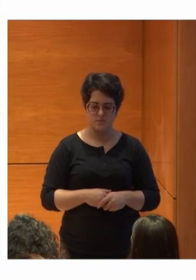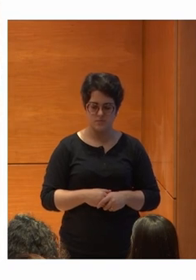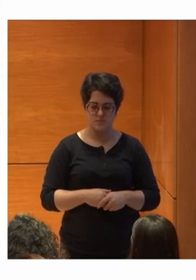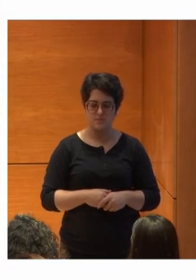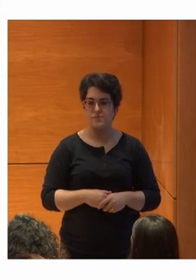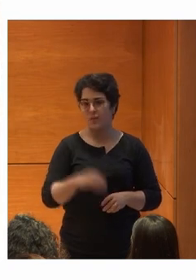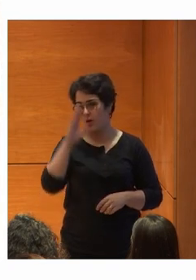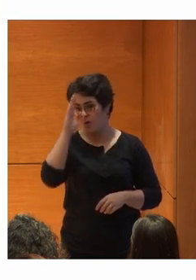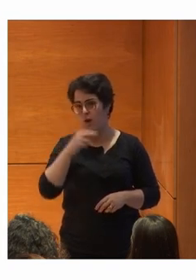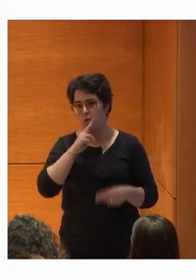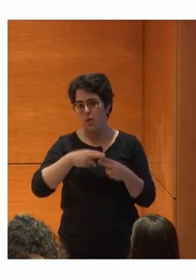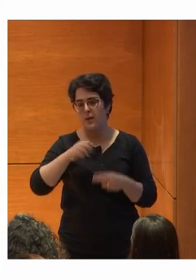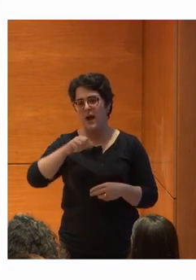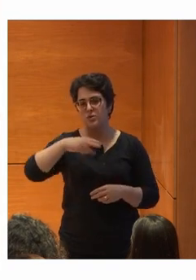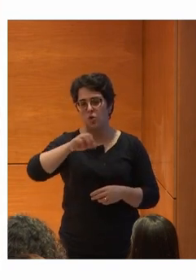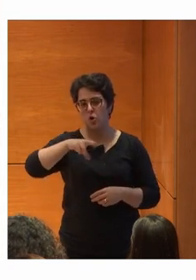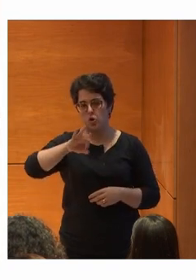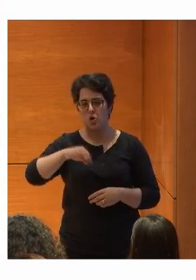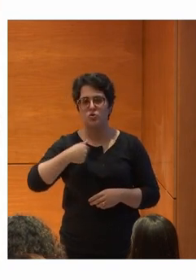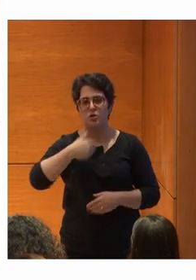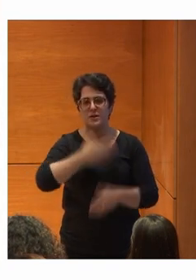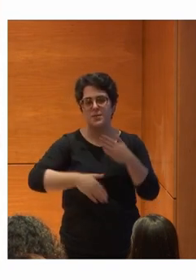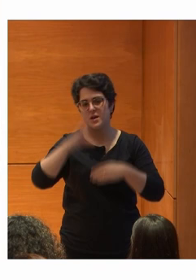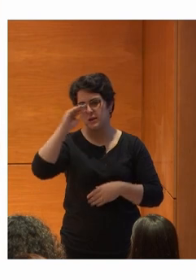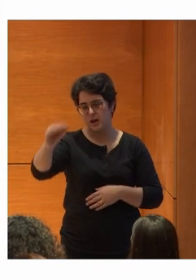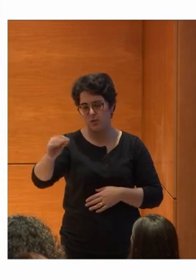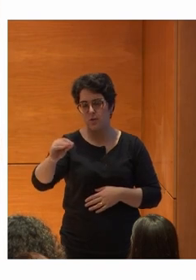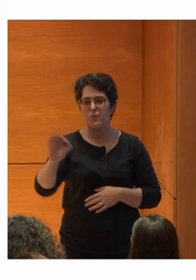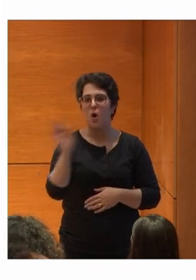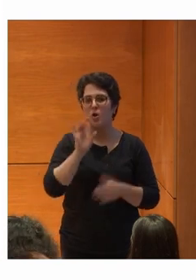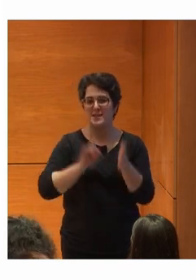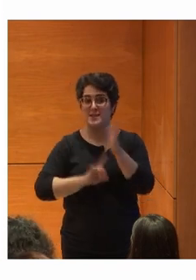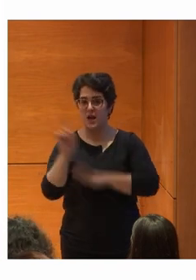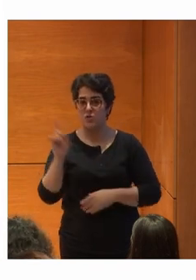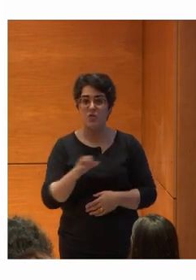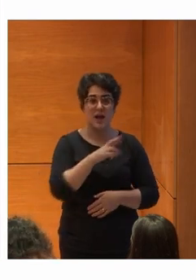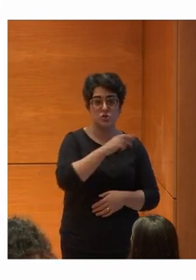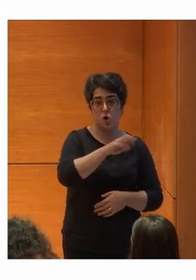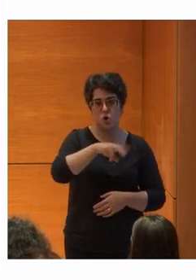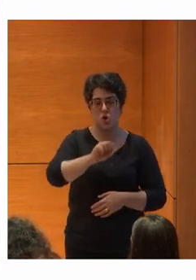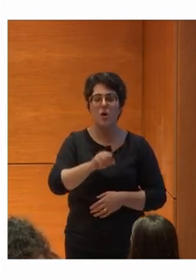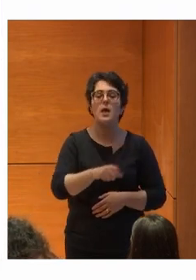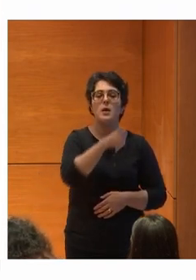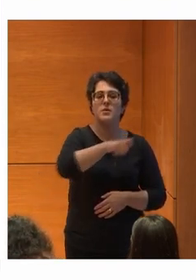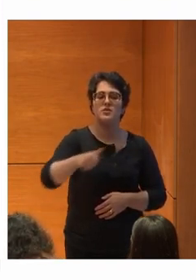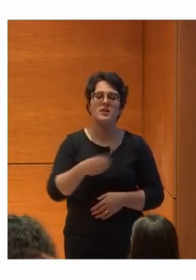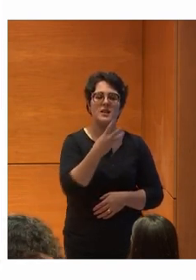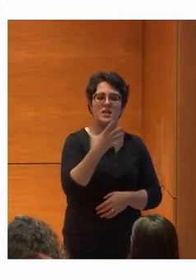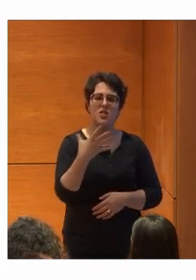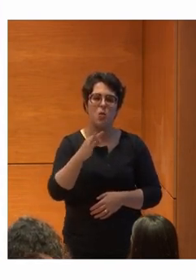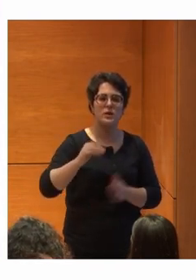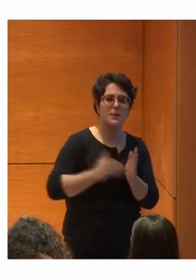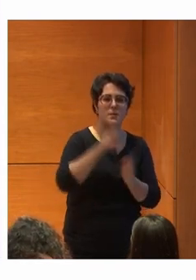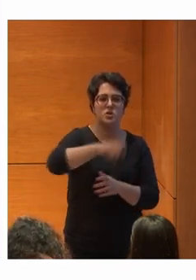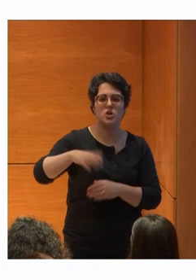Hola Me llamo Antonio Y tengo discapacidad Intelectual O de desarrollo Antonio es una De las 350.000 personas